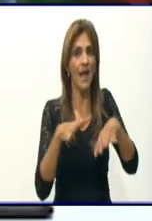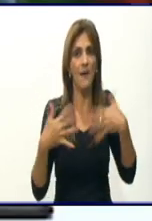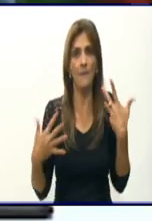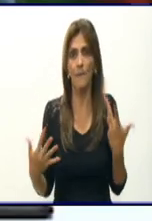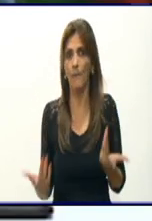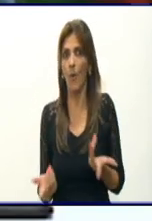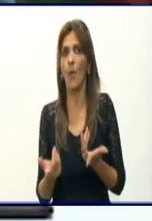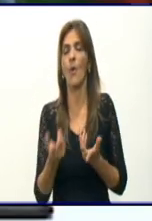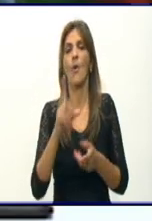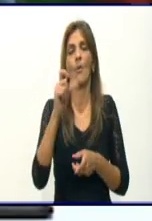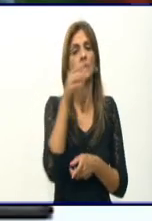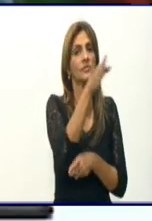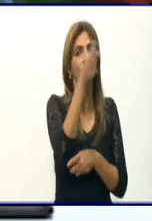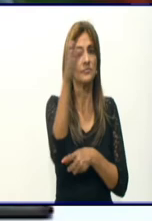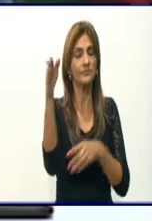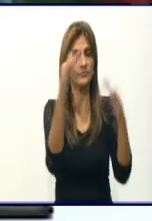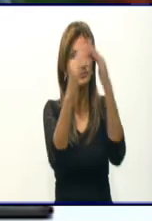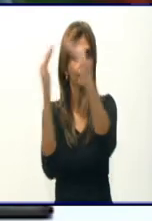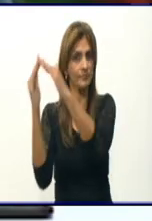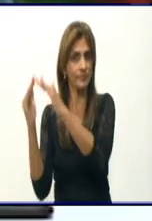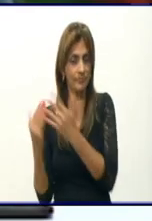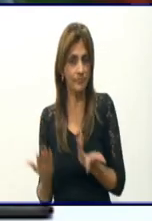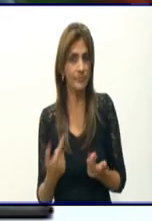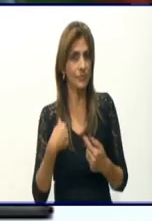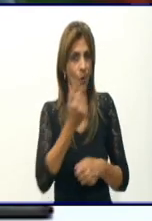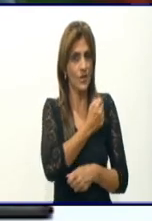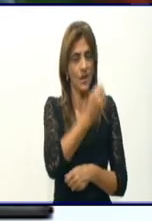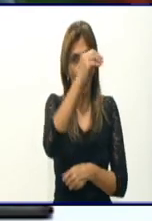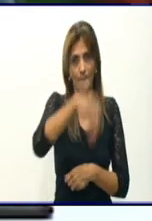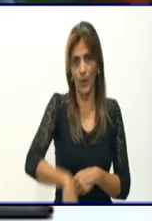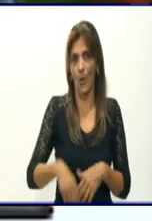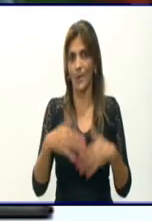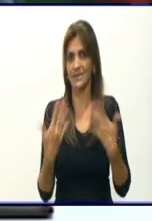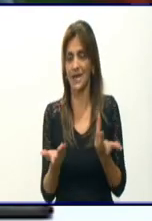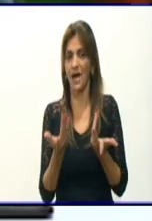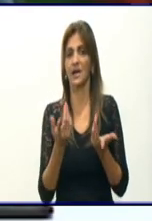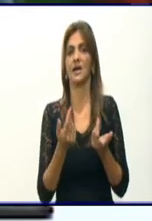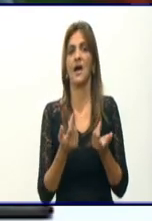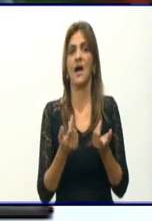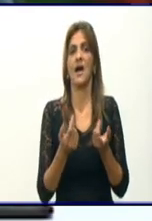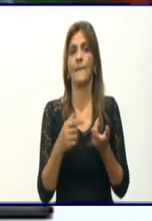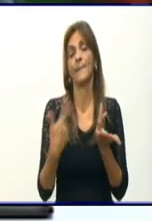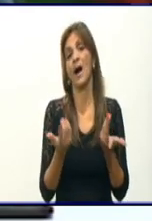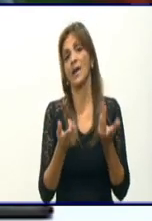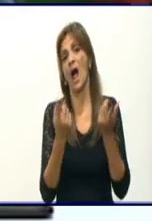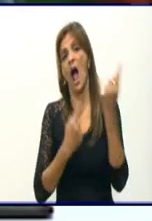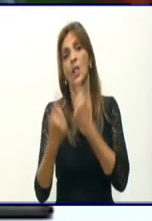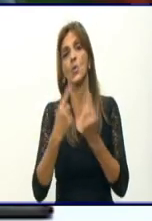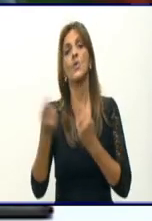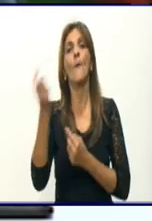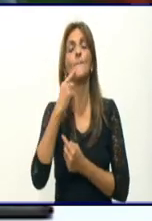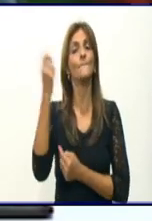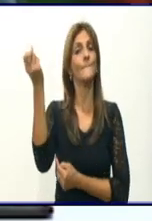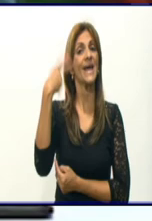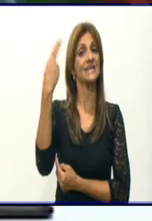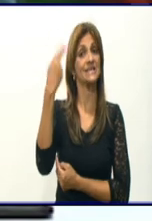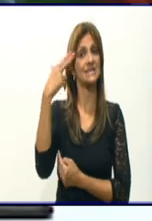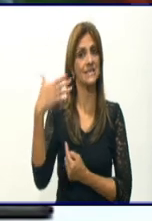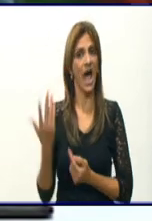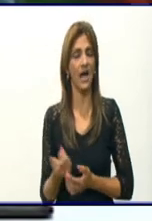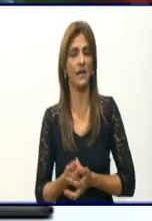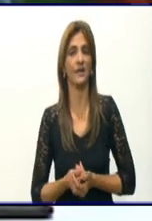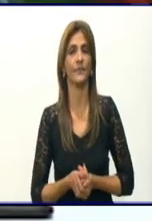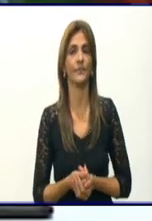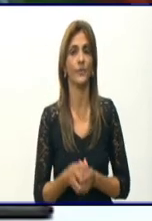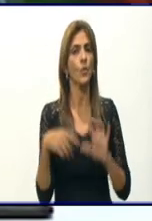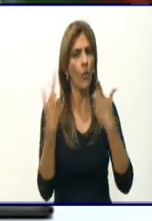quiero aprovechar el programa para, atendiendo algunos mensajes que han llegado, bueno, en el reparto Ciro Redondo, una de las zonas